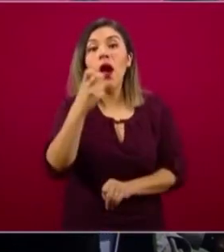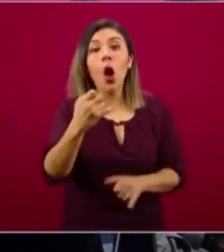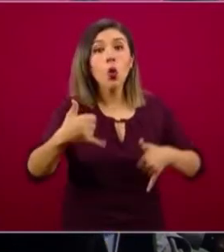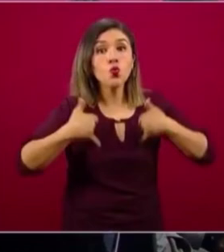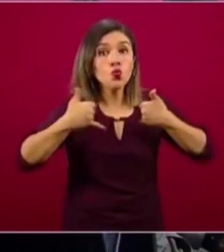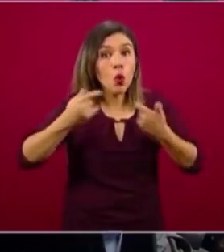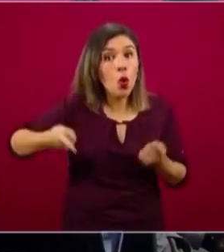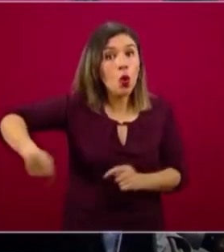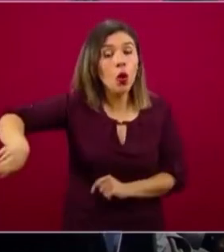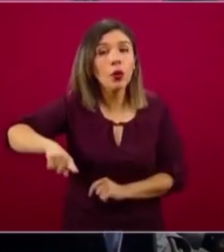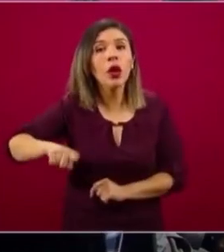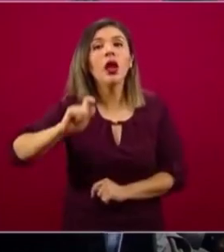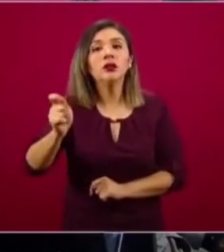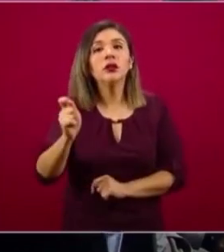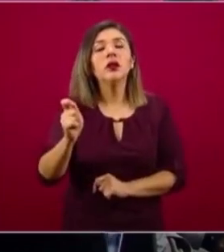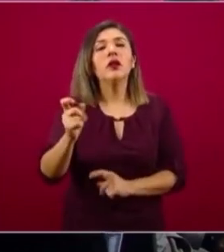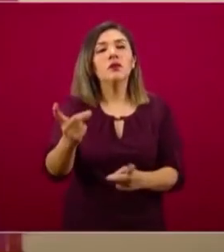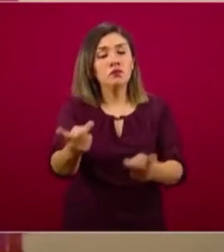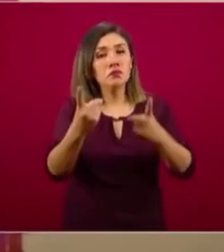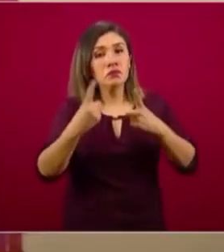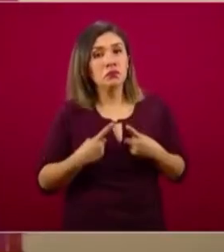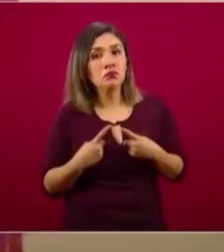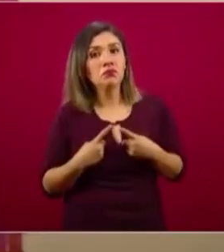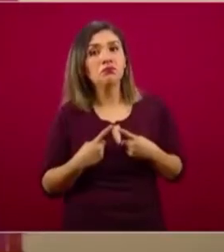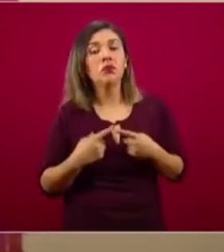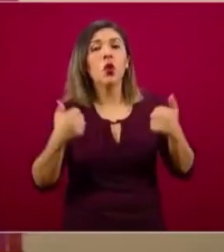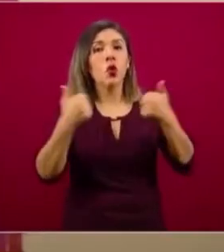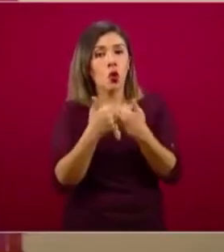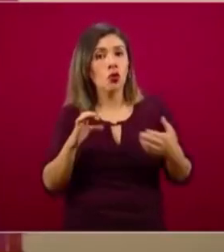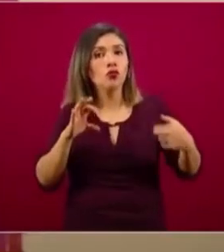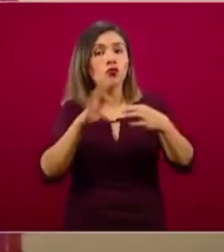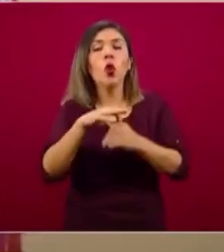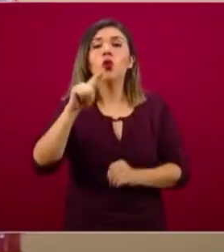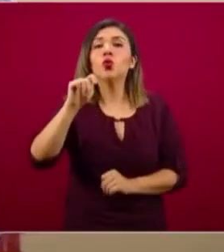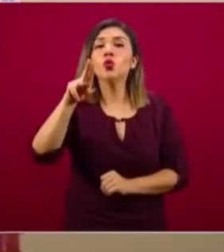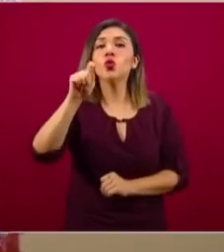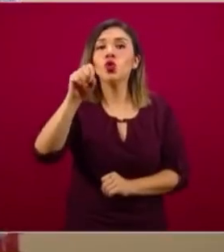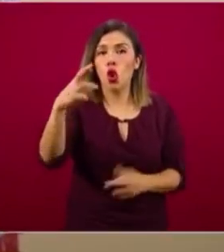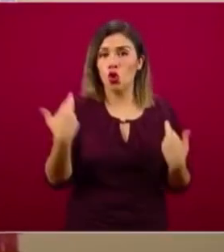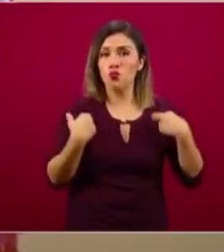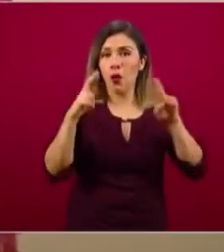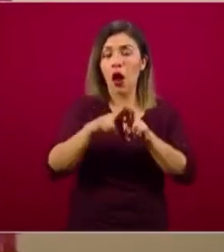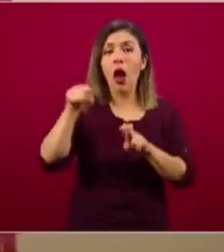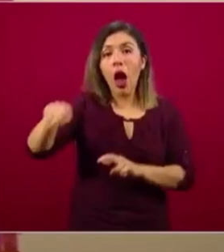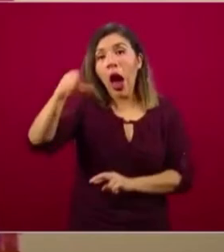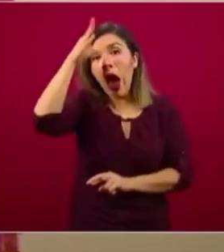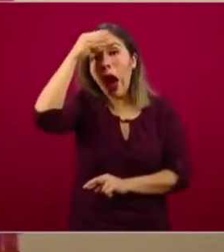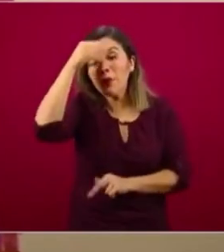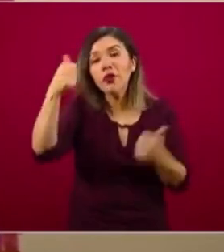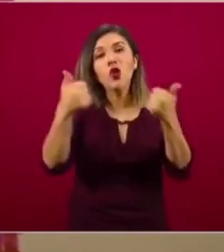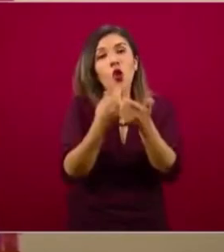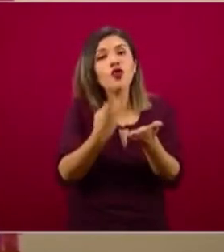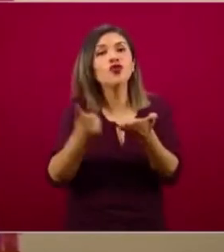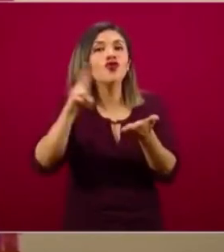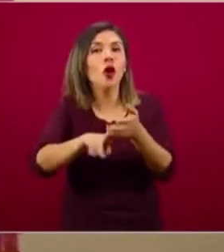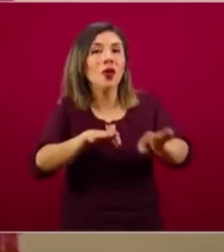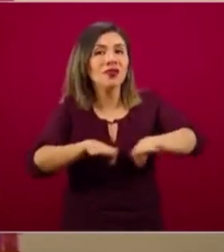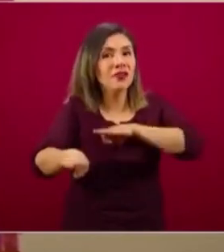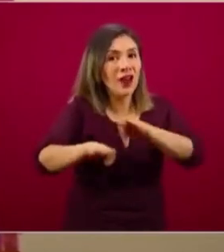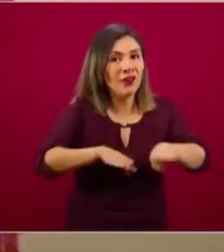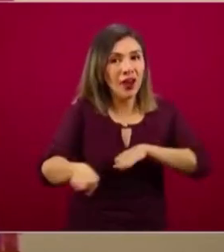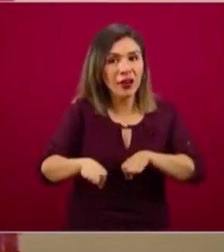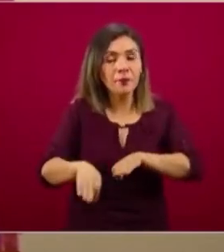van a recibir de la mano de los tutores, van a aprender trabajando y van a estar,